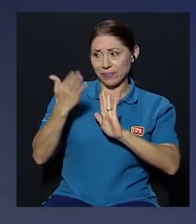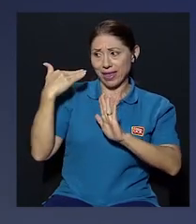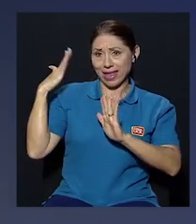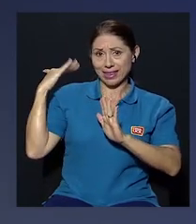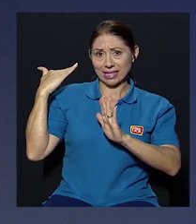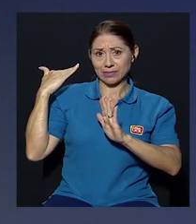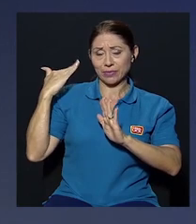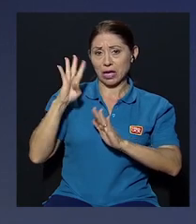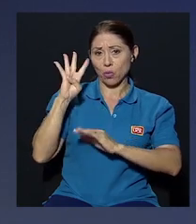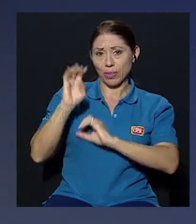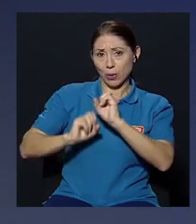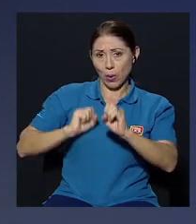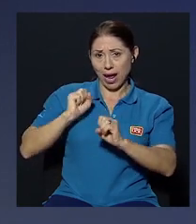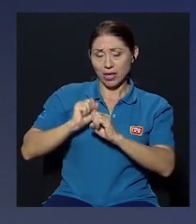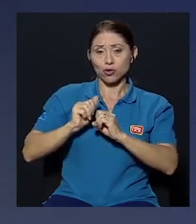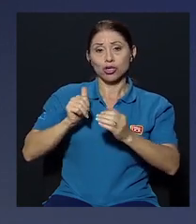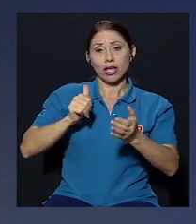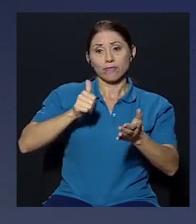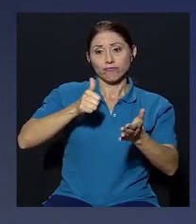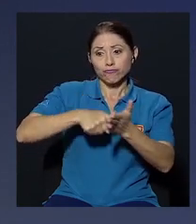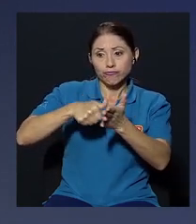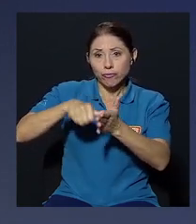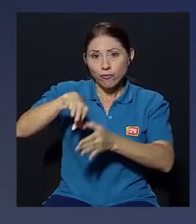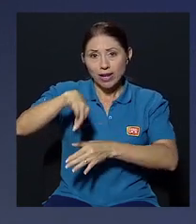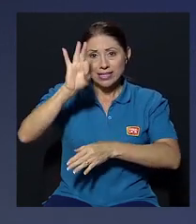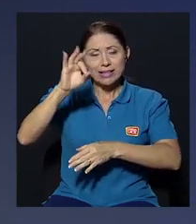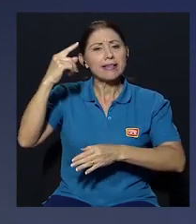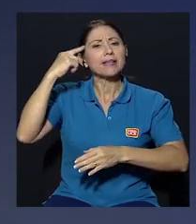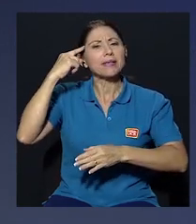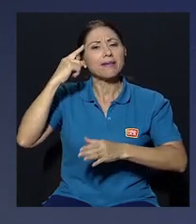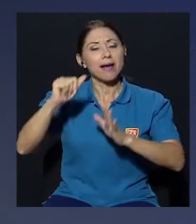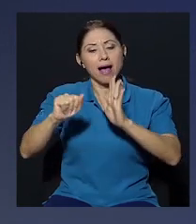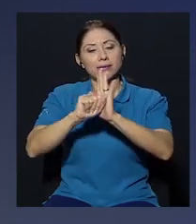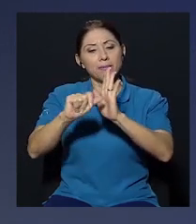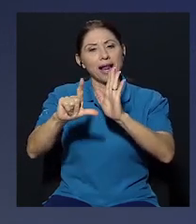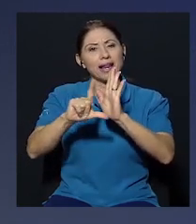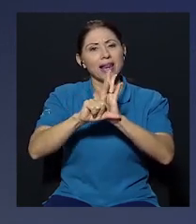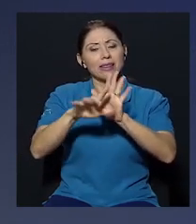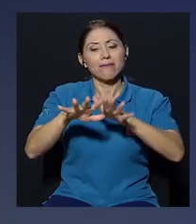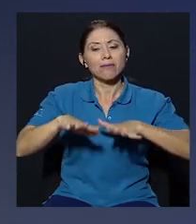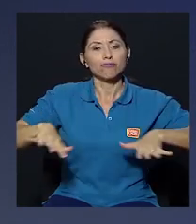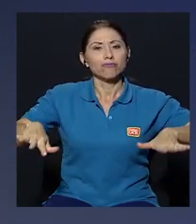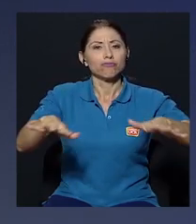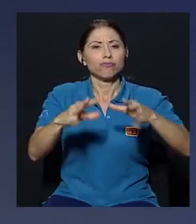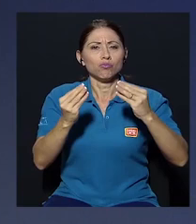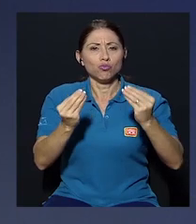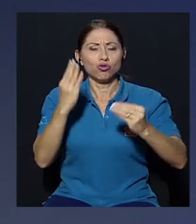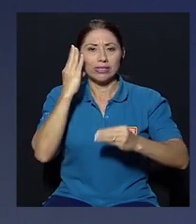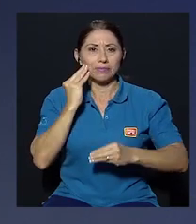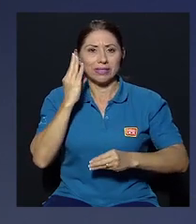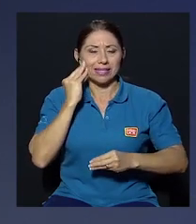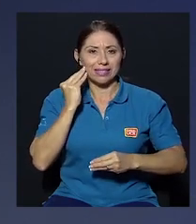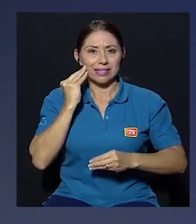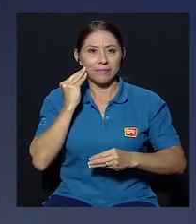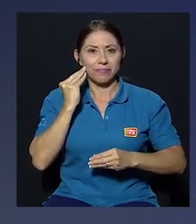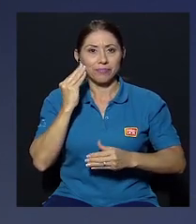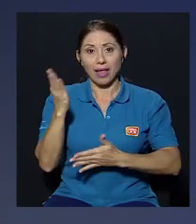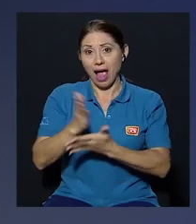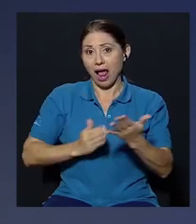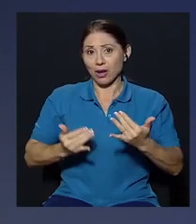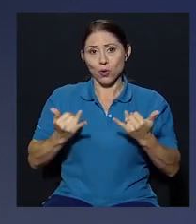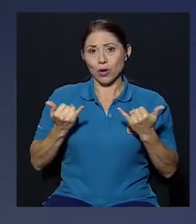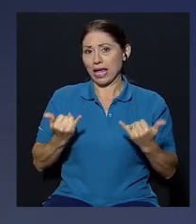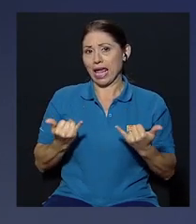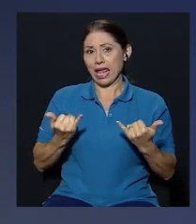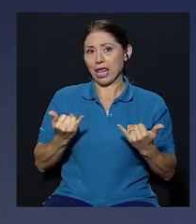tenemos una asamblea legislativa que cuando fue elegida hace cuatro años se pensaba como una asamblea legislativa que tenía